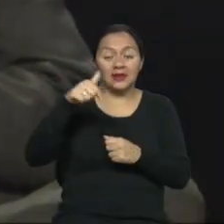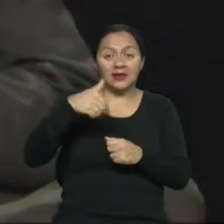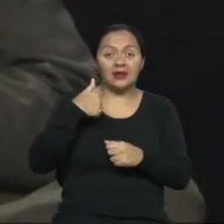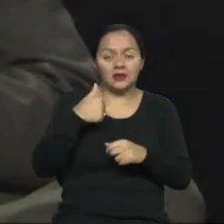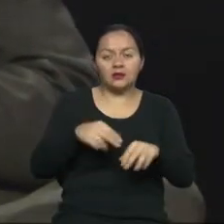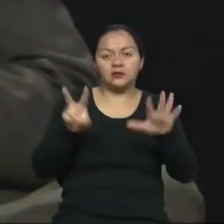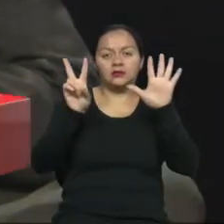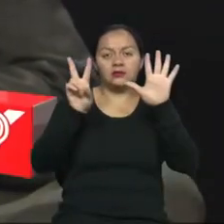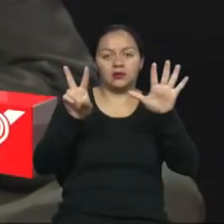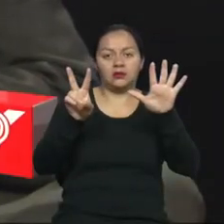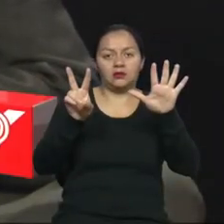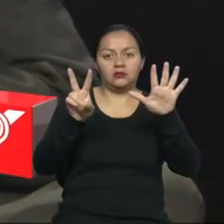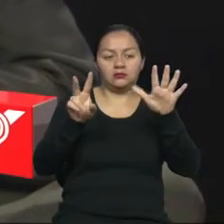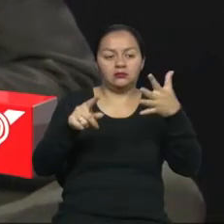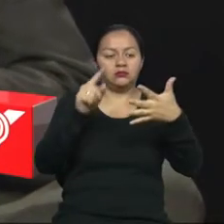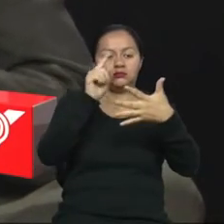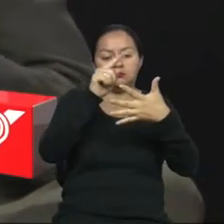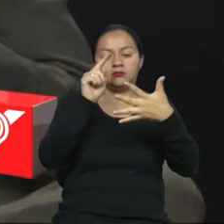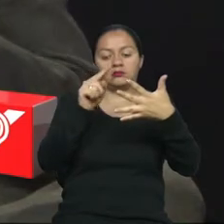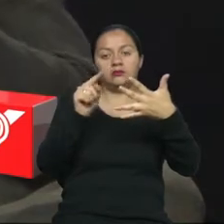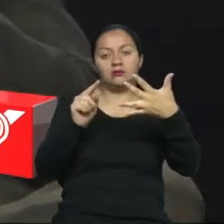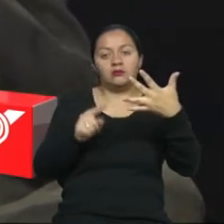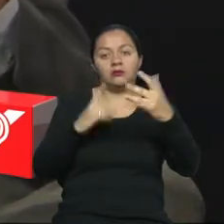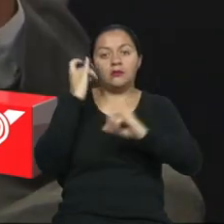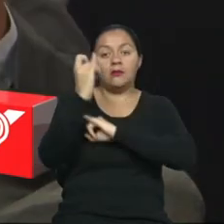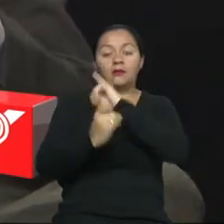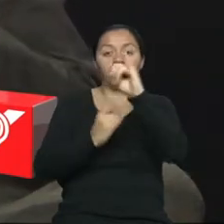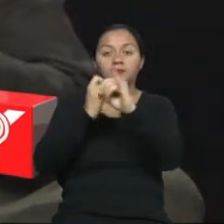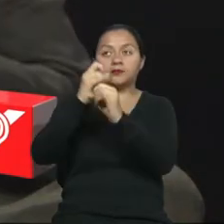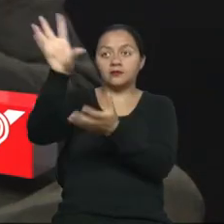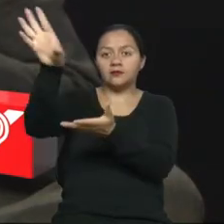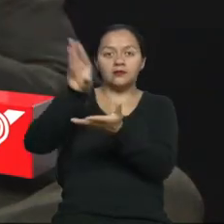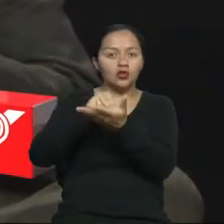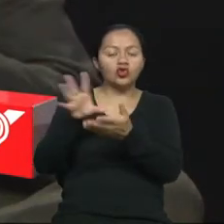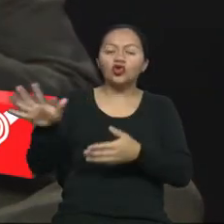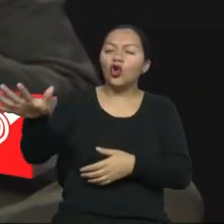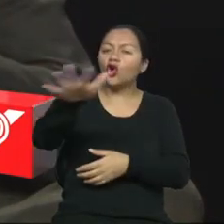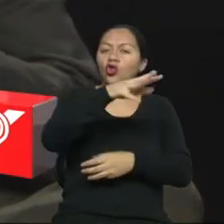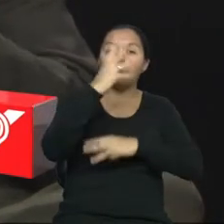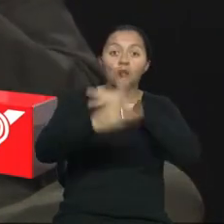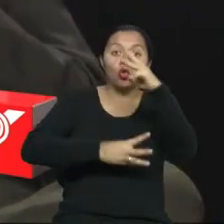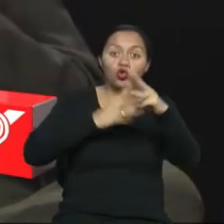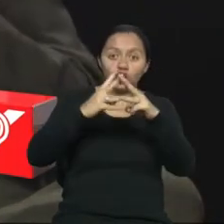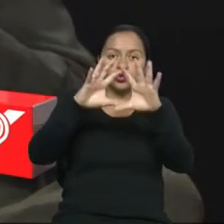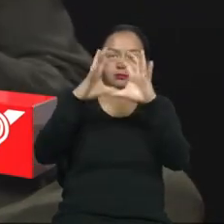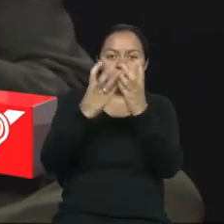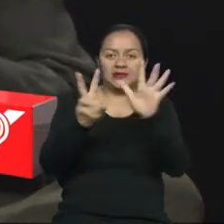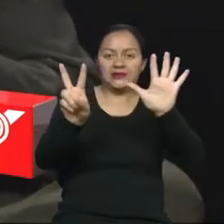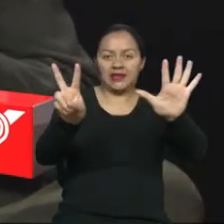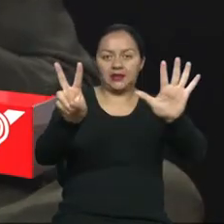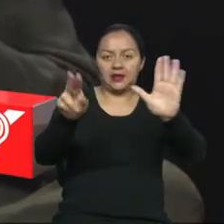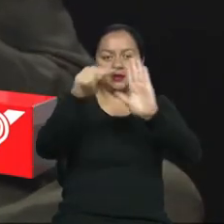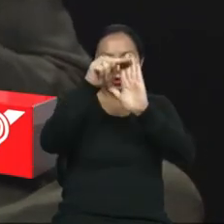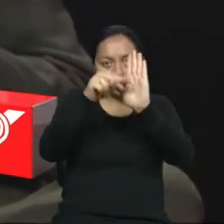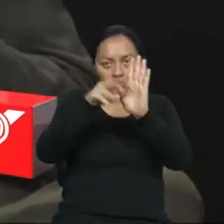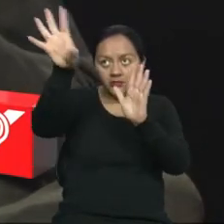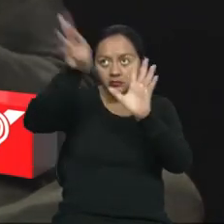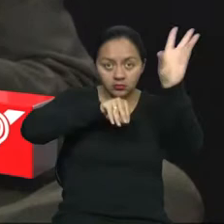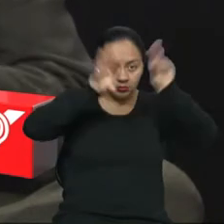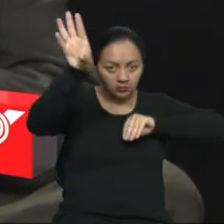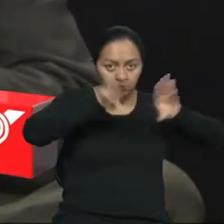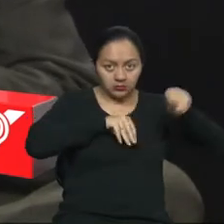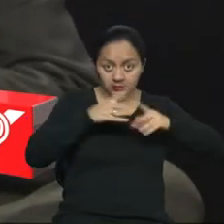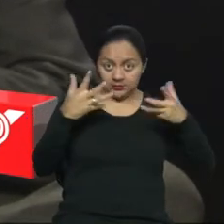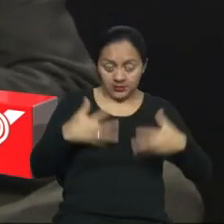siete parámetros internacionales y estos son aplicables en todos los países del mundo. Lo que sí, cada país tiene que